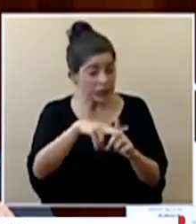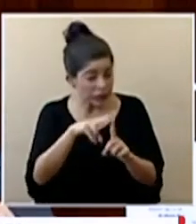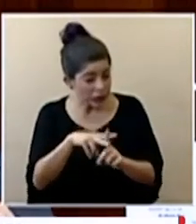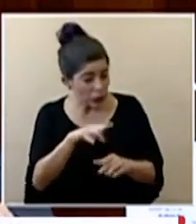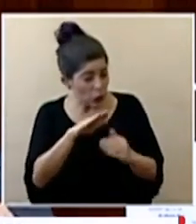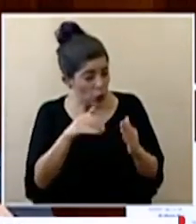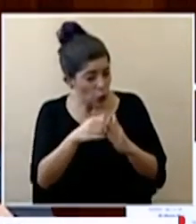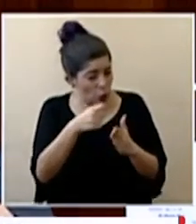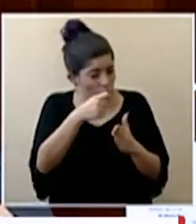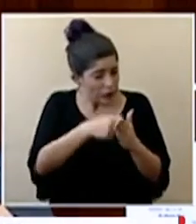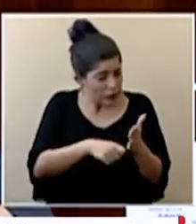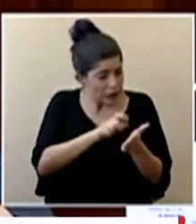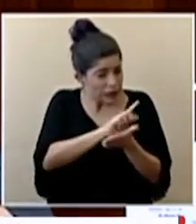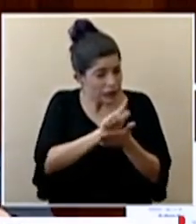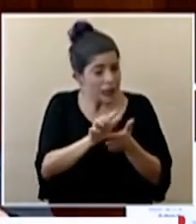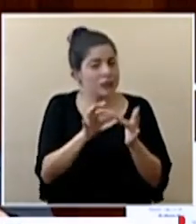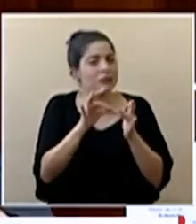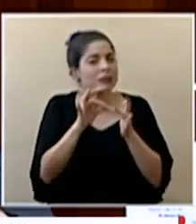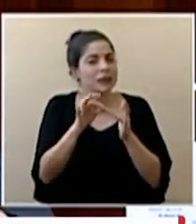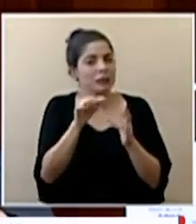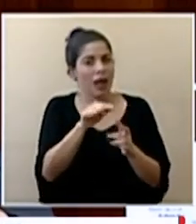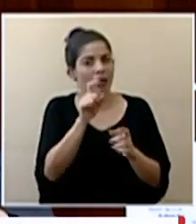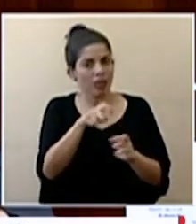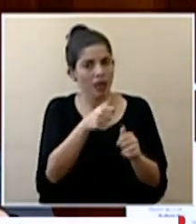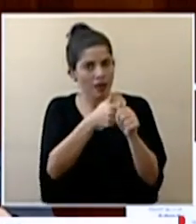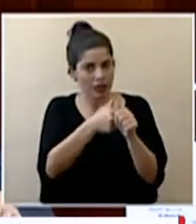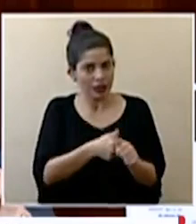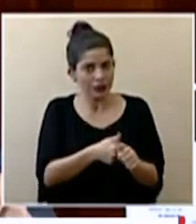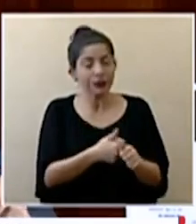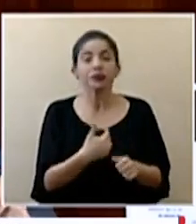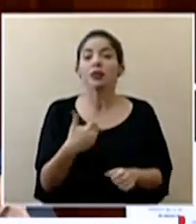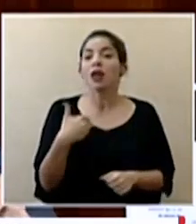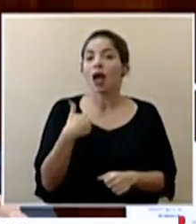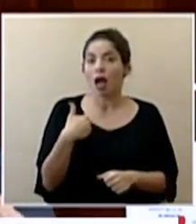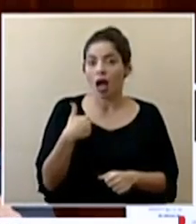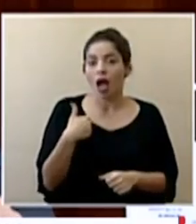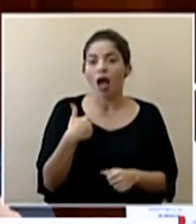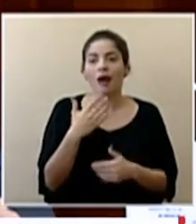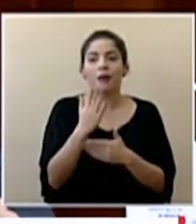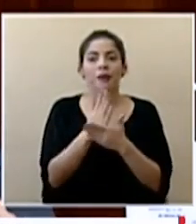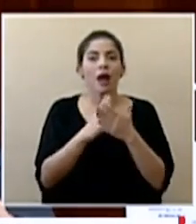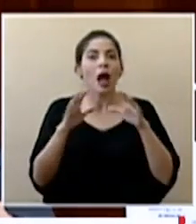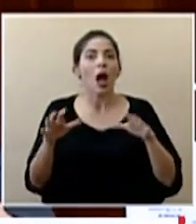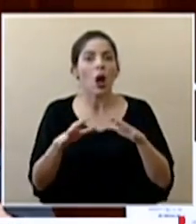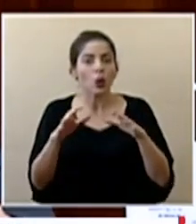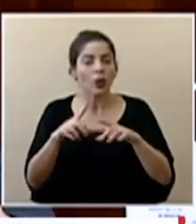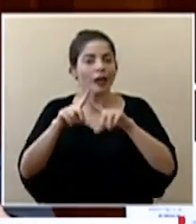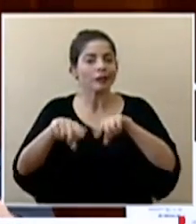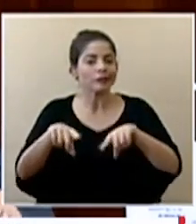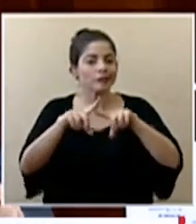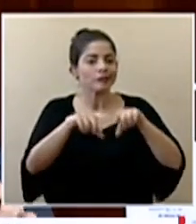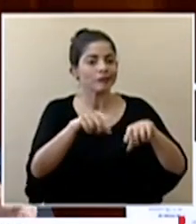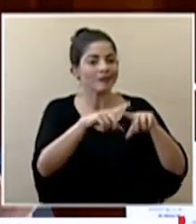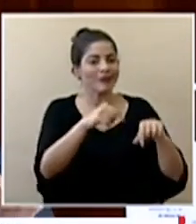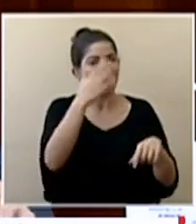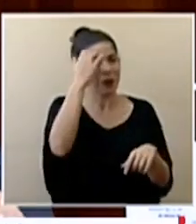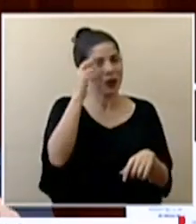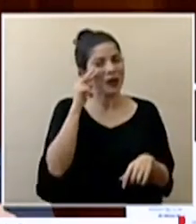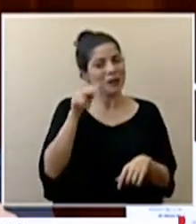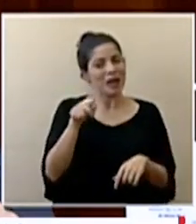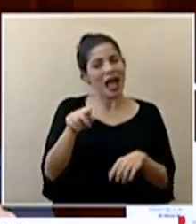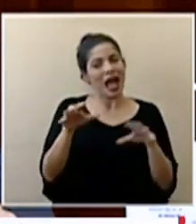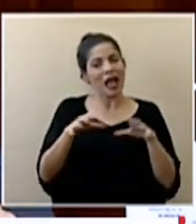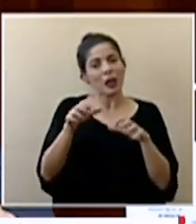rigurosidad, especialmente en las medidas más esenciales. Hay actividades que se han ido suspendiendo porque se consideran no tan